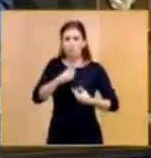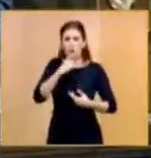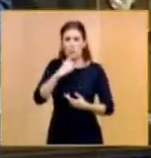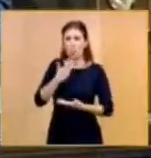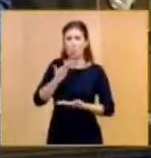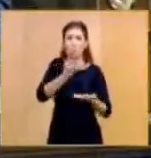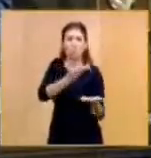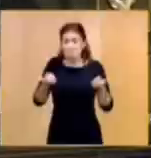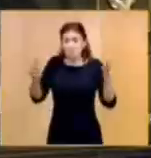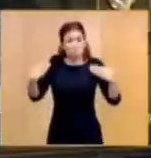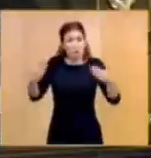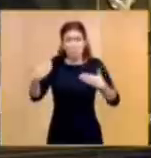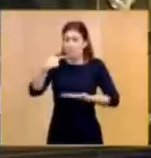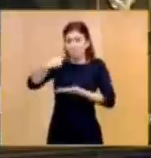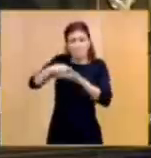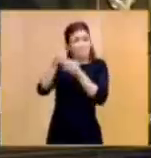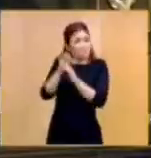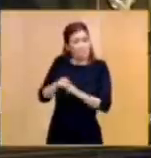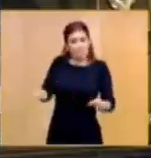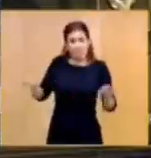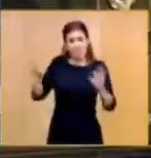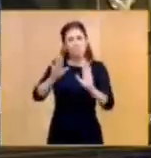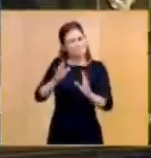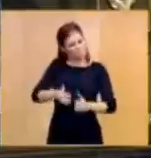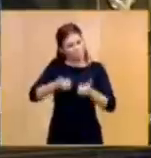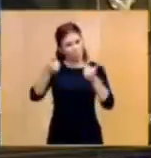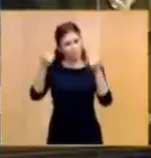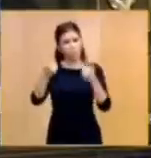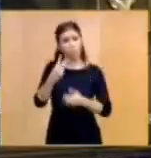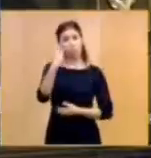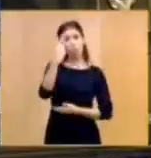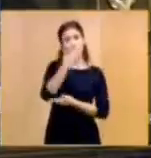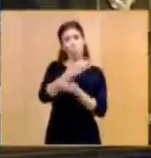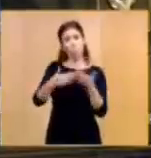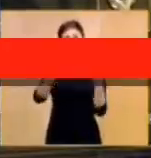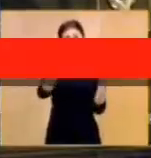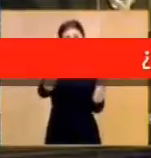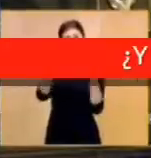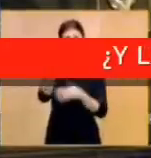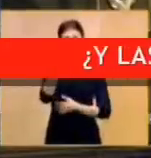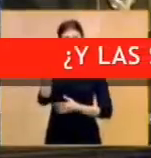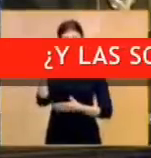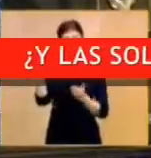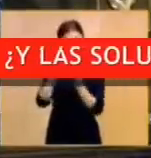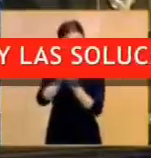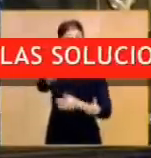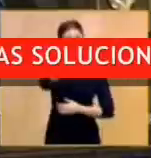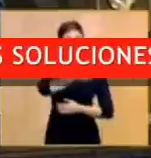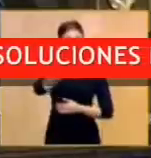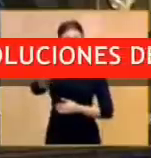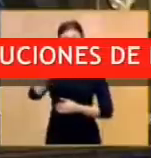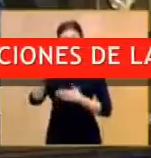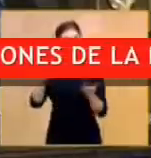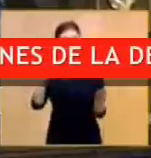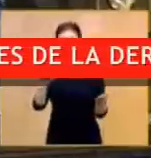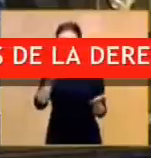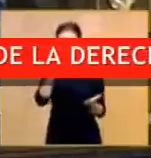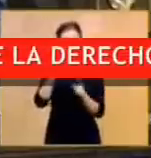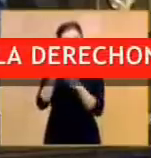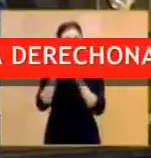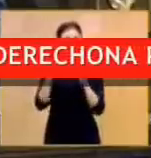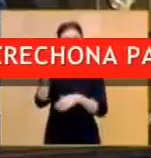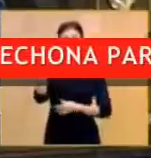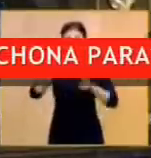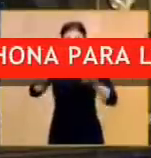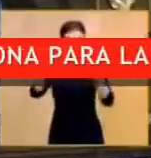familia, si puede. Hay más. 2 millones 750 mil personas ya no pueden hacer frente a las